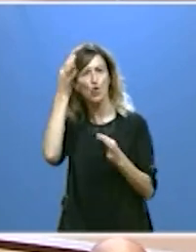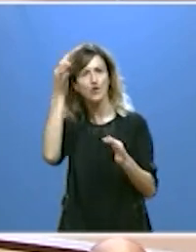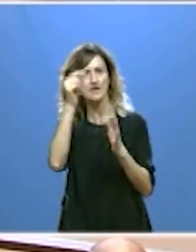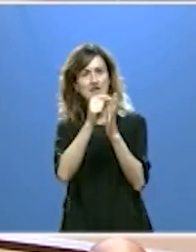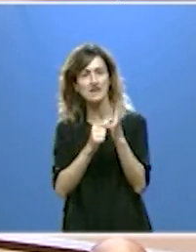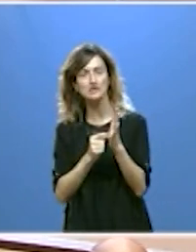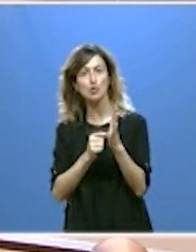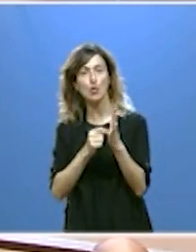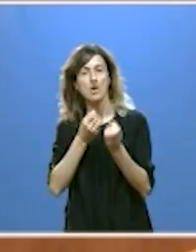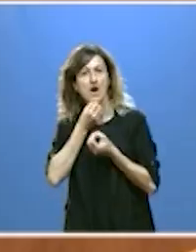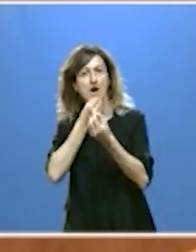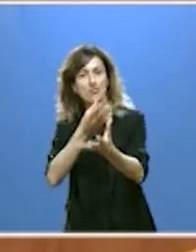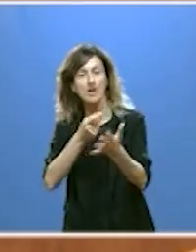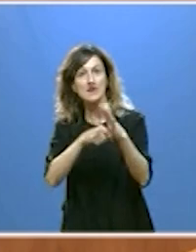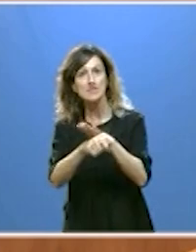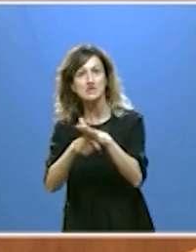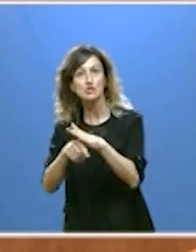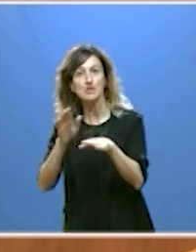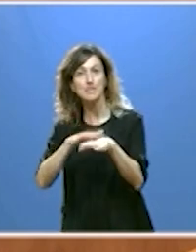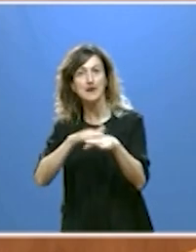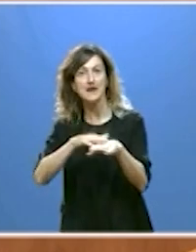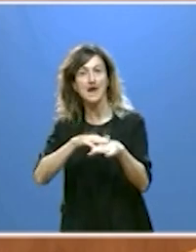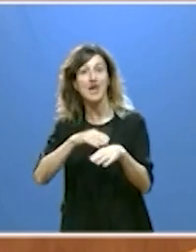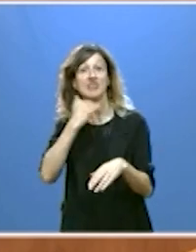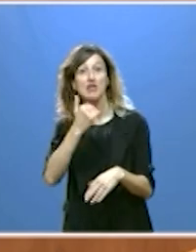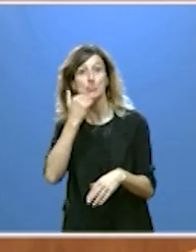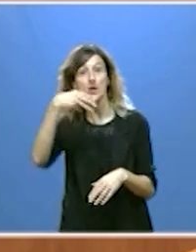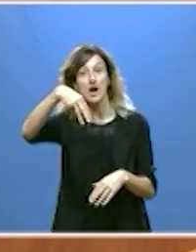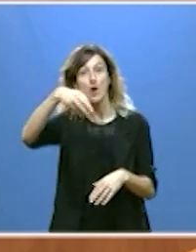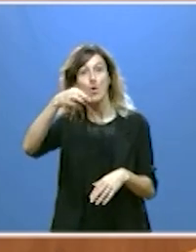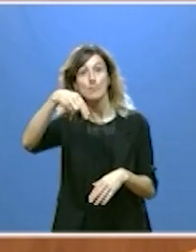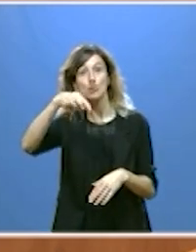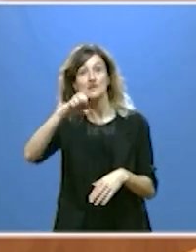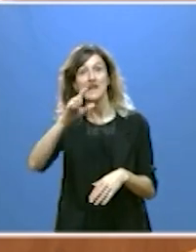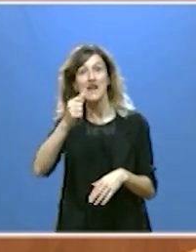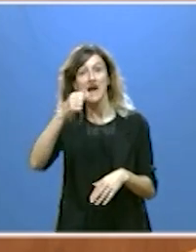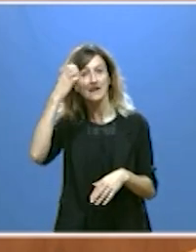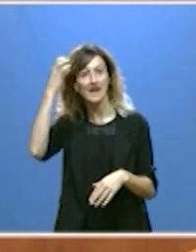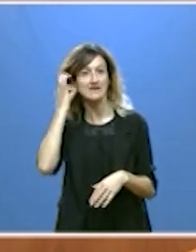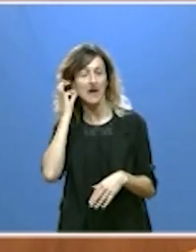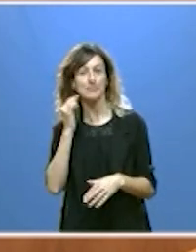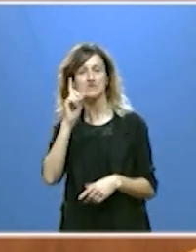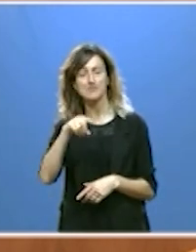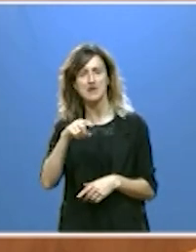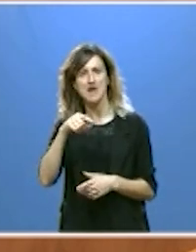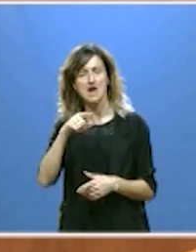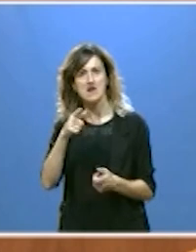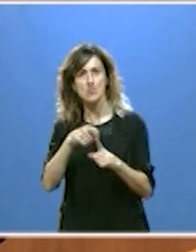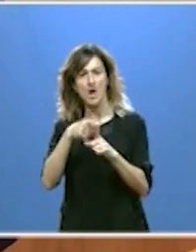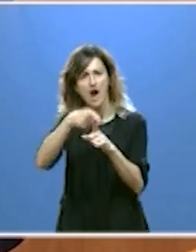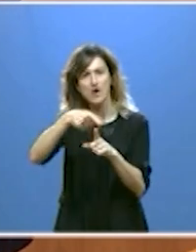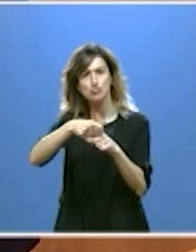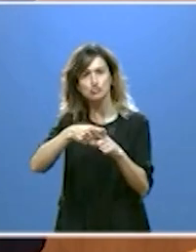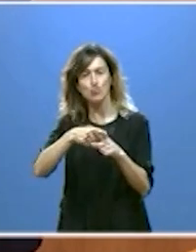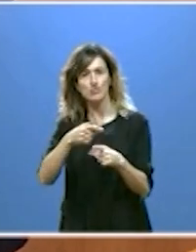tantas veces anunciada inversiones para Montelarreina en Zamora o que cese el acoso a la estación de